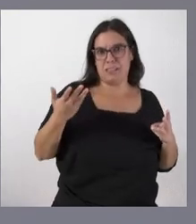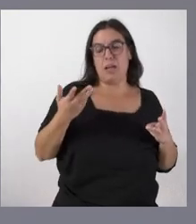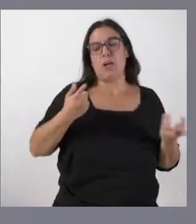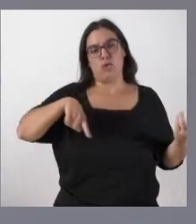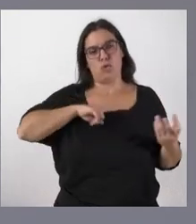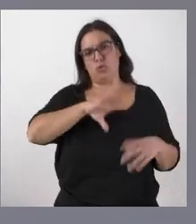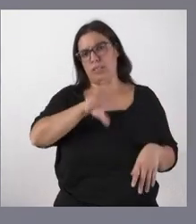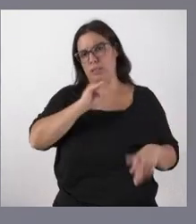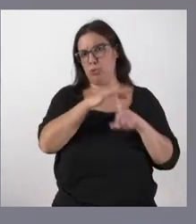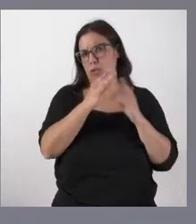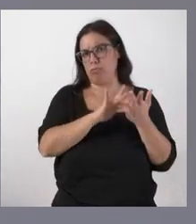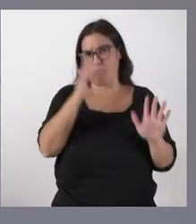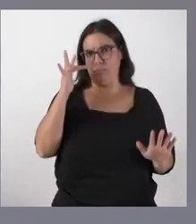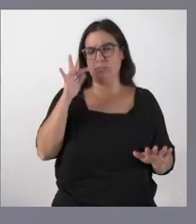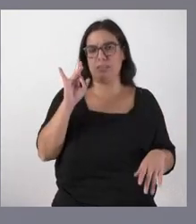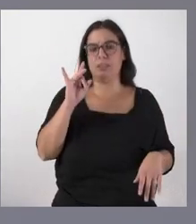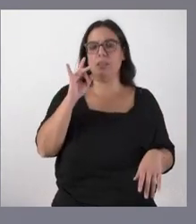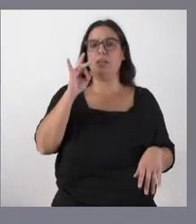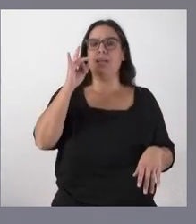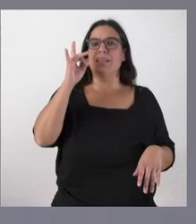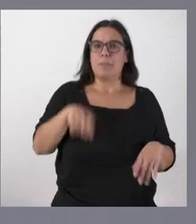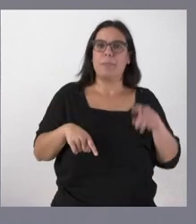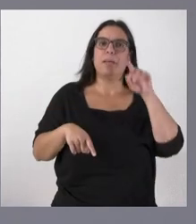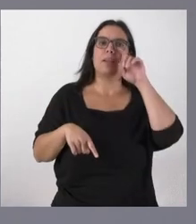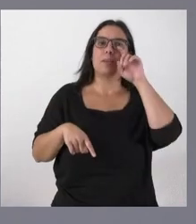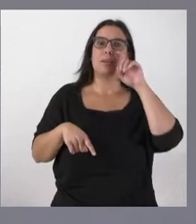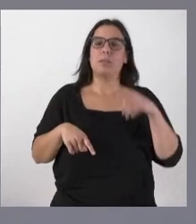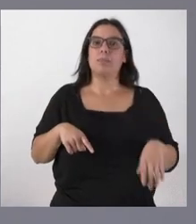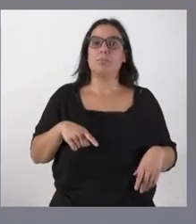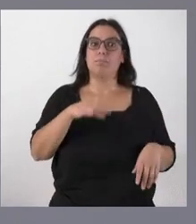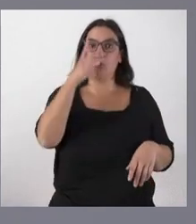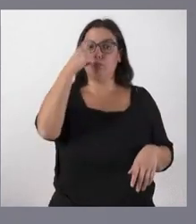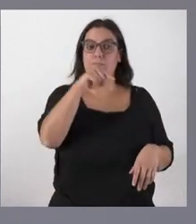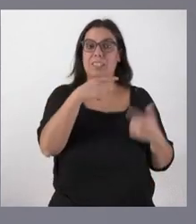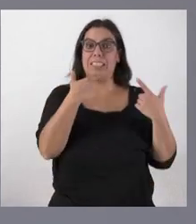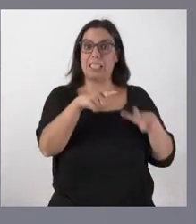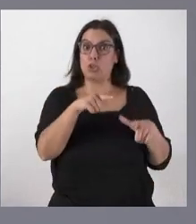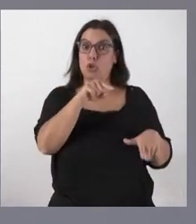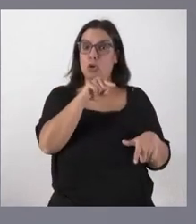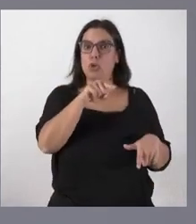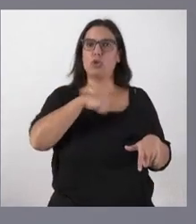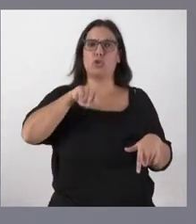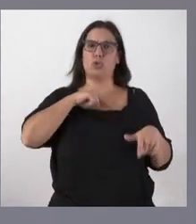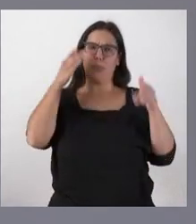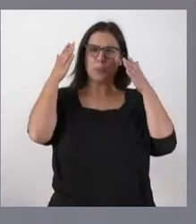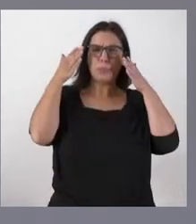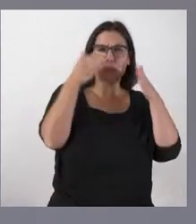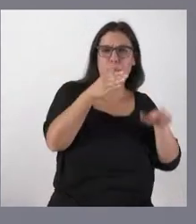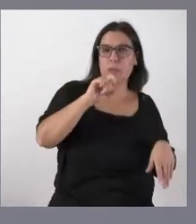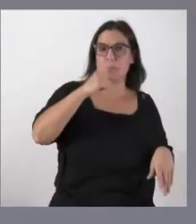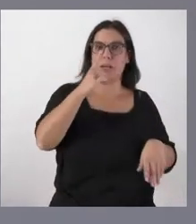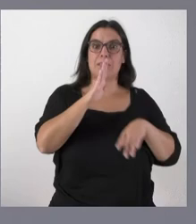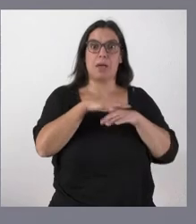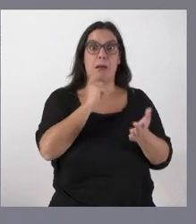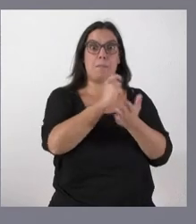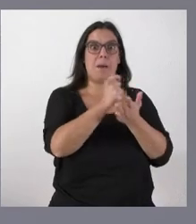a esa situación y esto nos llevó a que este es uno de los sectores donde más hincapié hayamos hecho en el adelanto de algunas